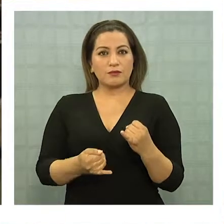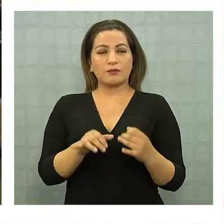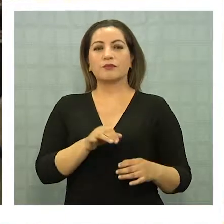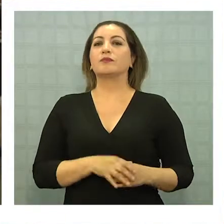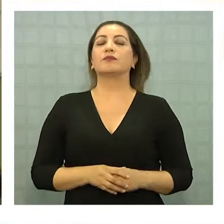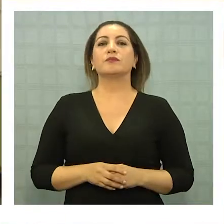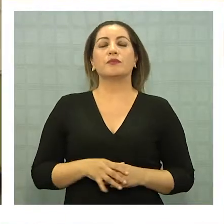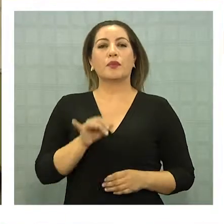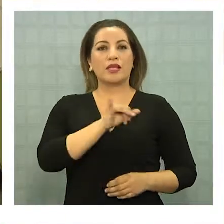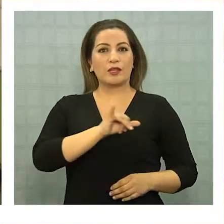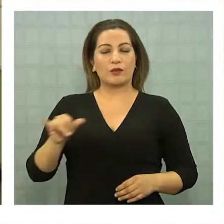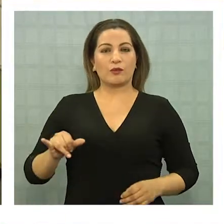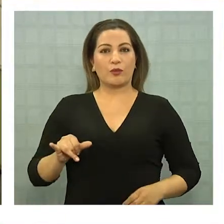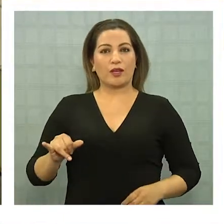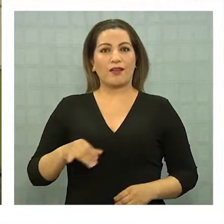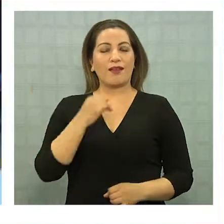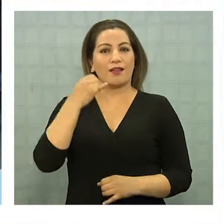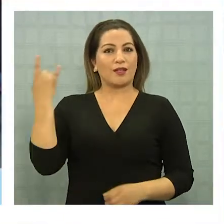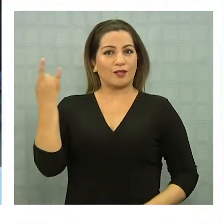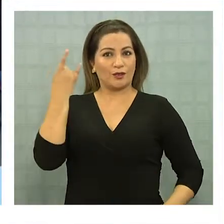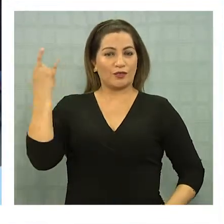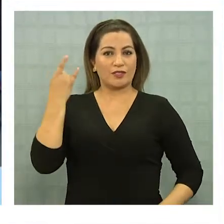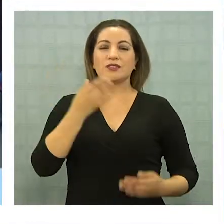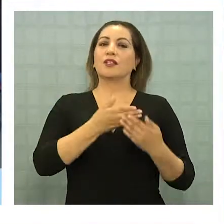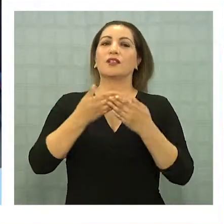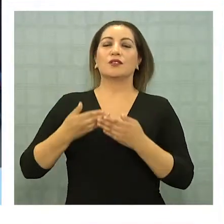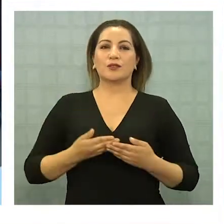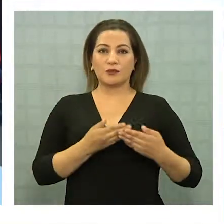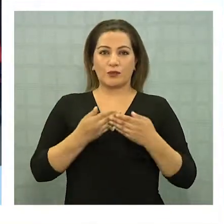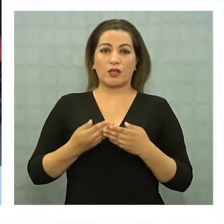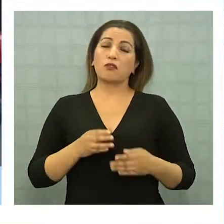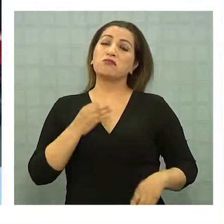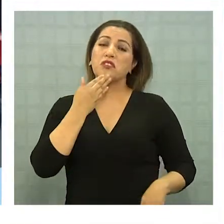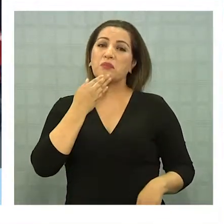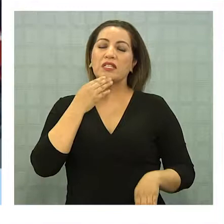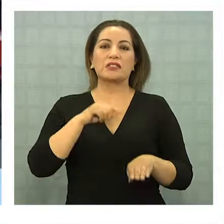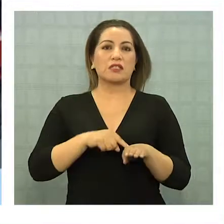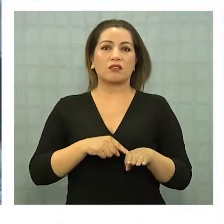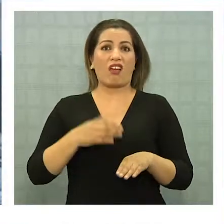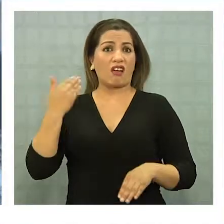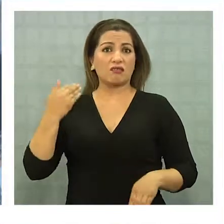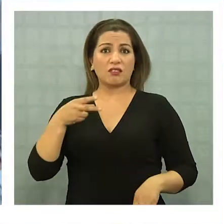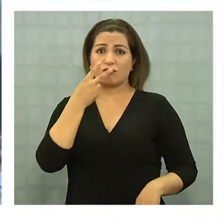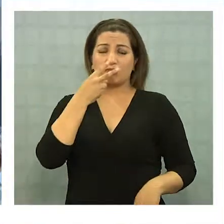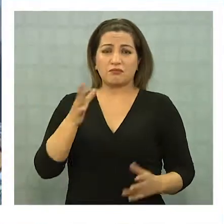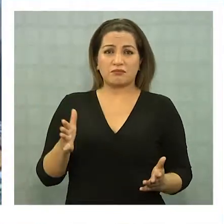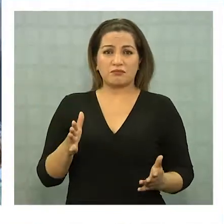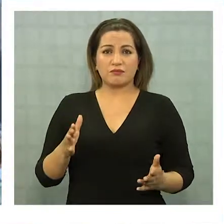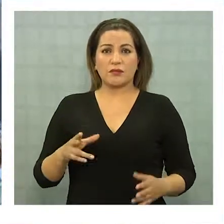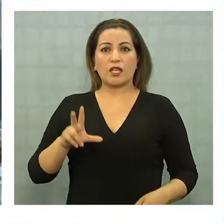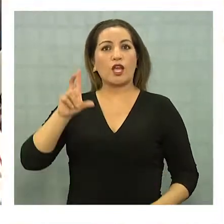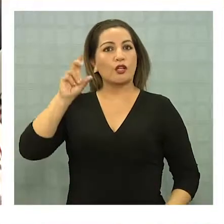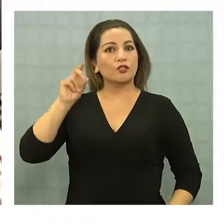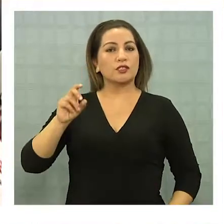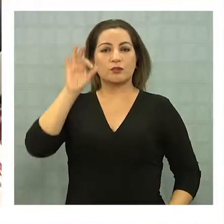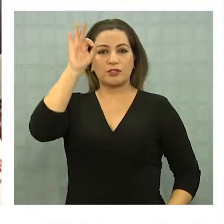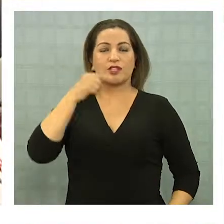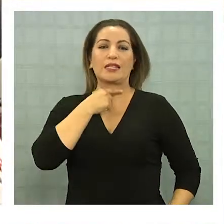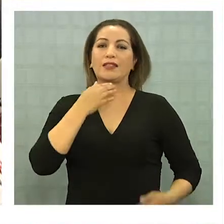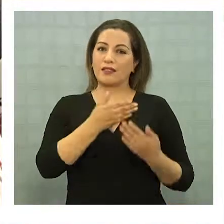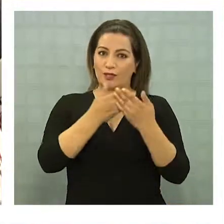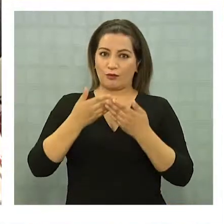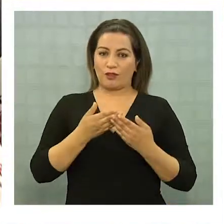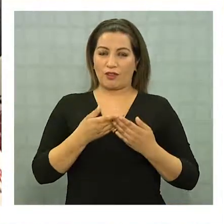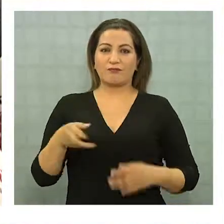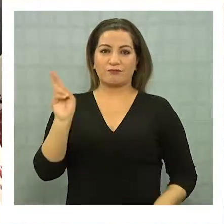para estudiar en una universidad o un centro de formación técnica. Antes no se veía eso. El 80